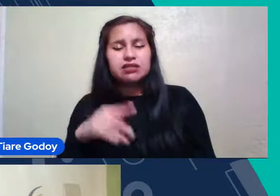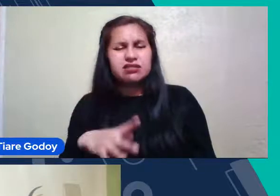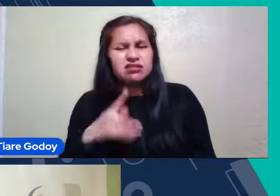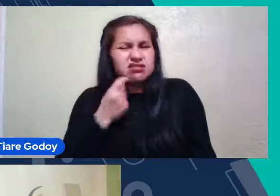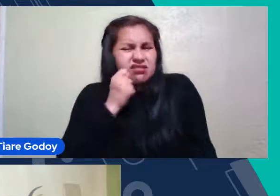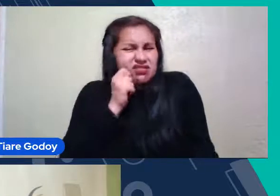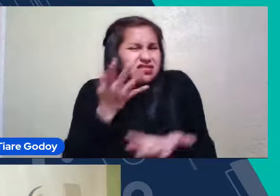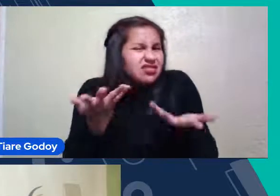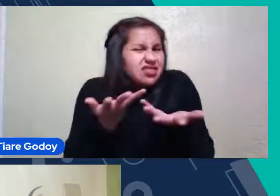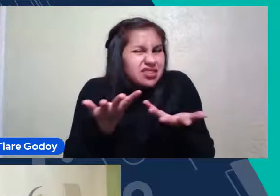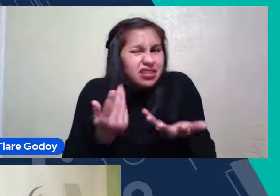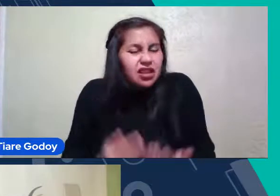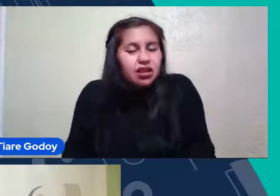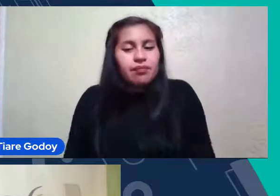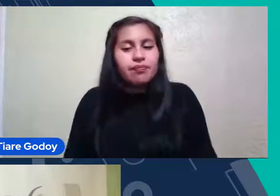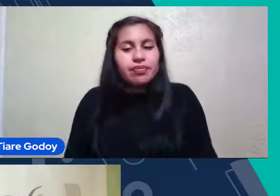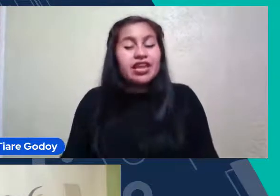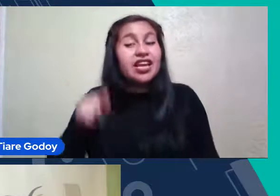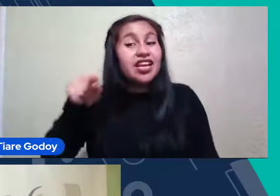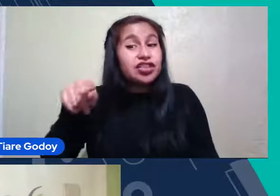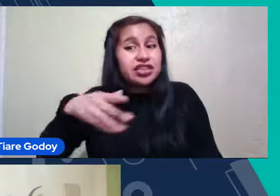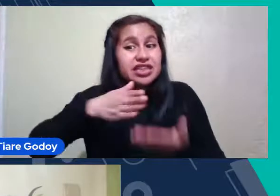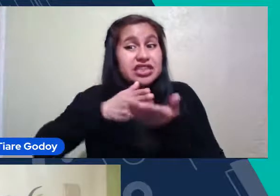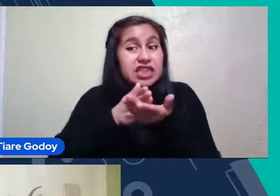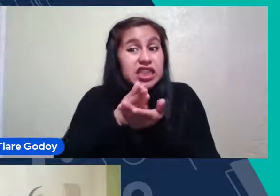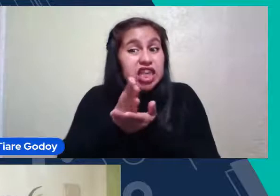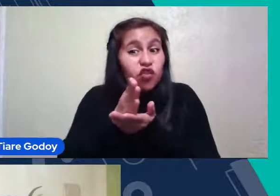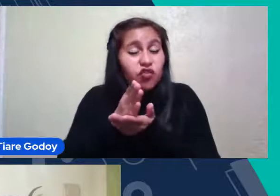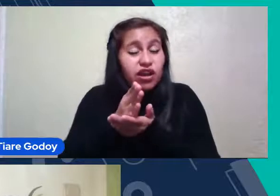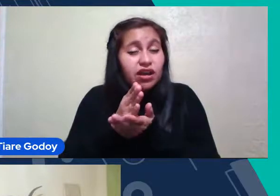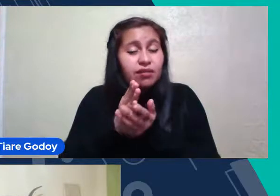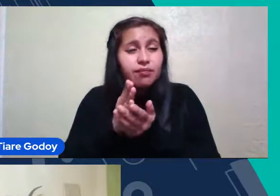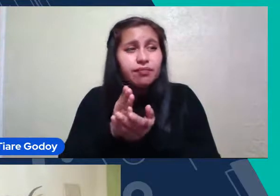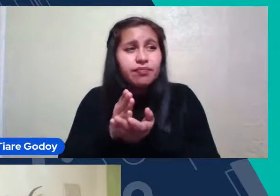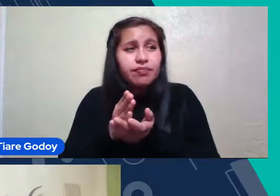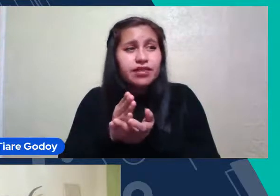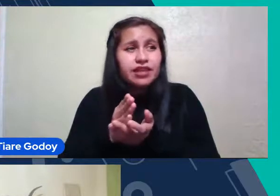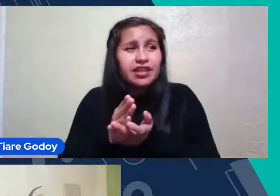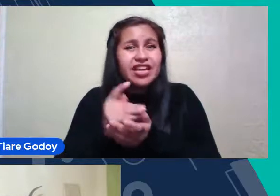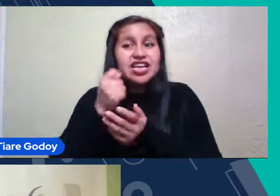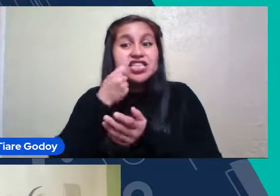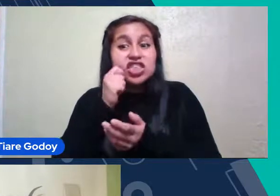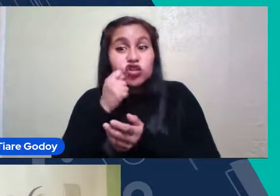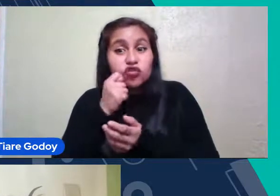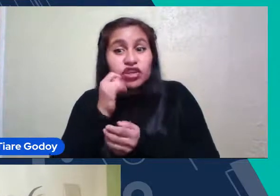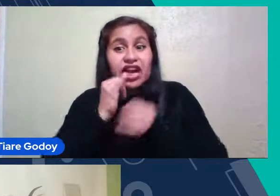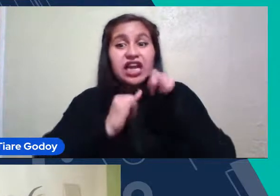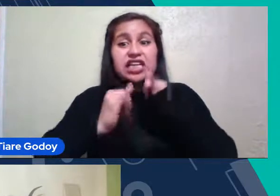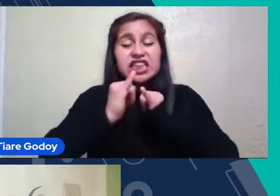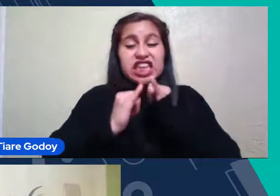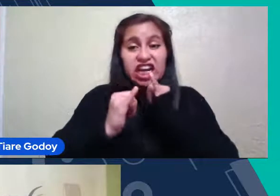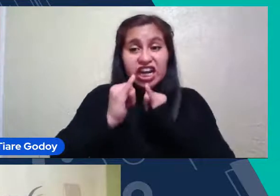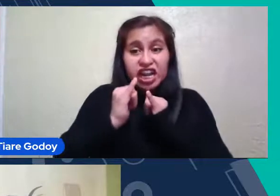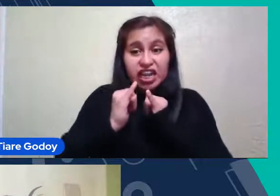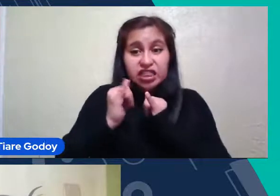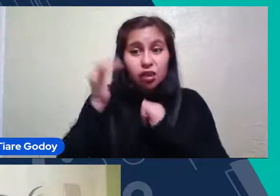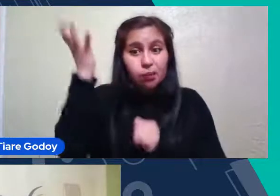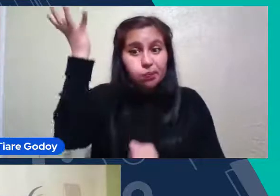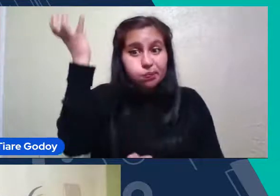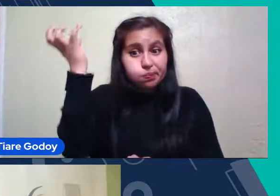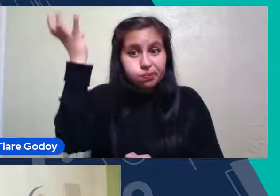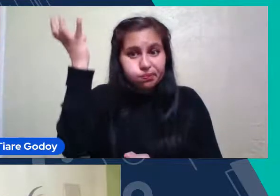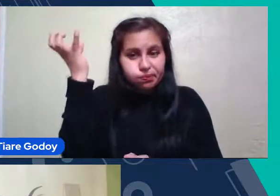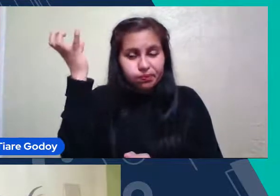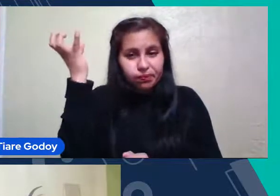Starlink Es una Iniciativa Que Contempla Llevar Internet Inalámbrico A Varias